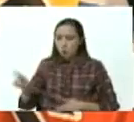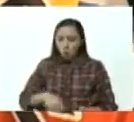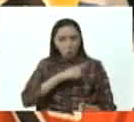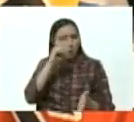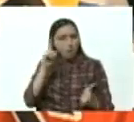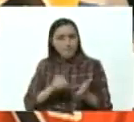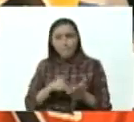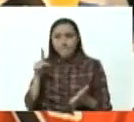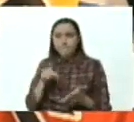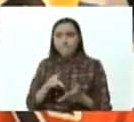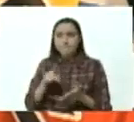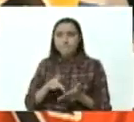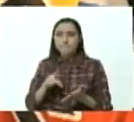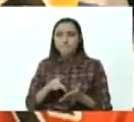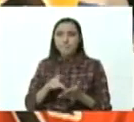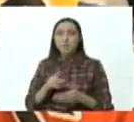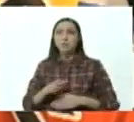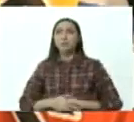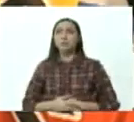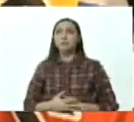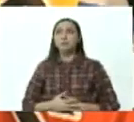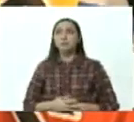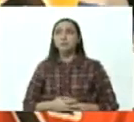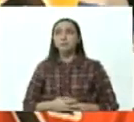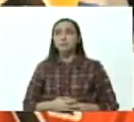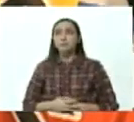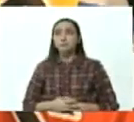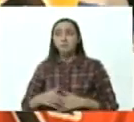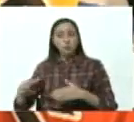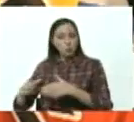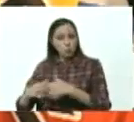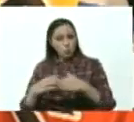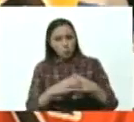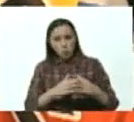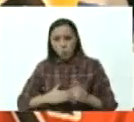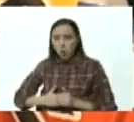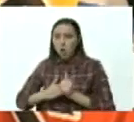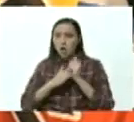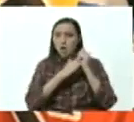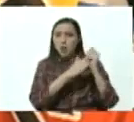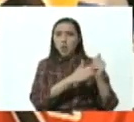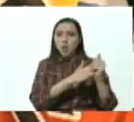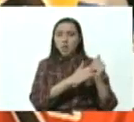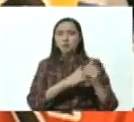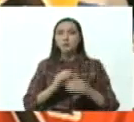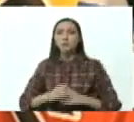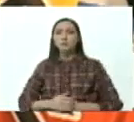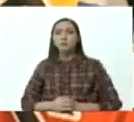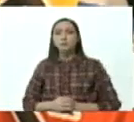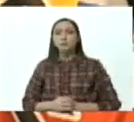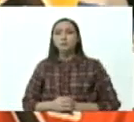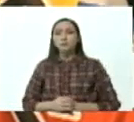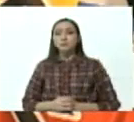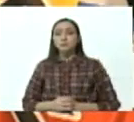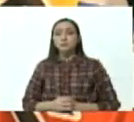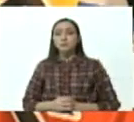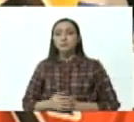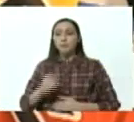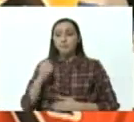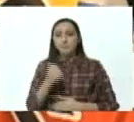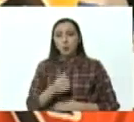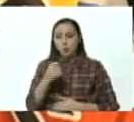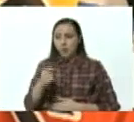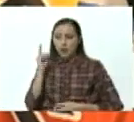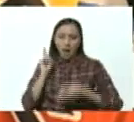aquellas organizaciones cuyos dirigentes unas pocas cuyos